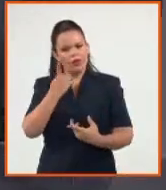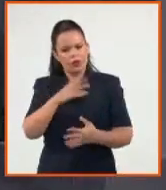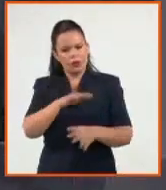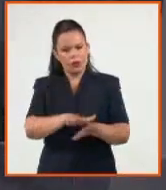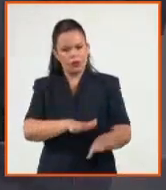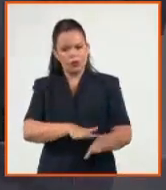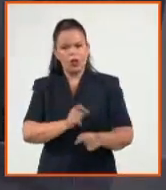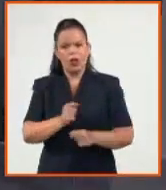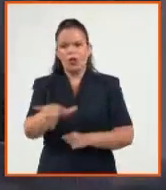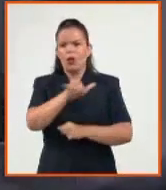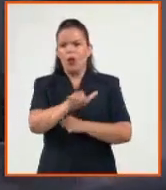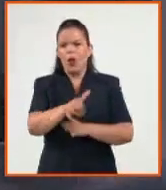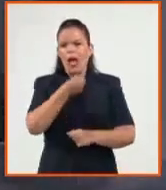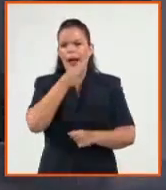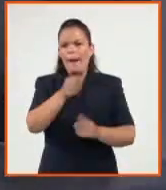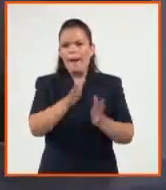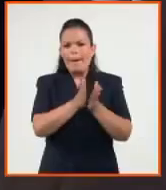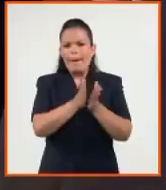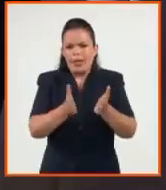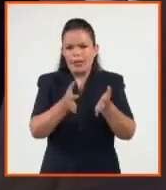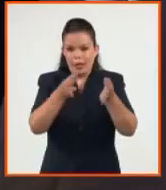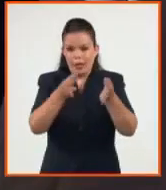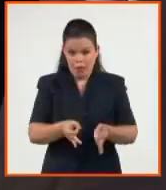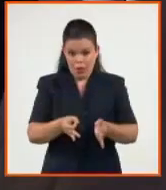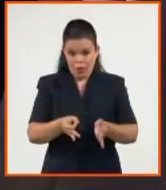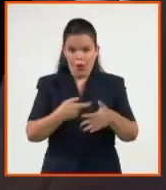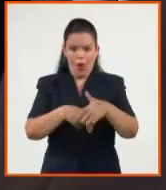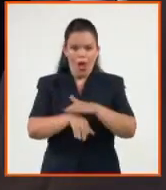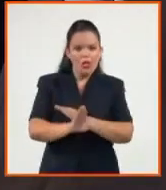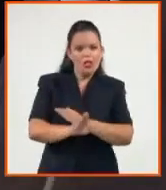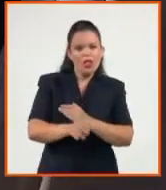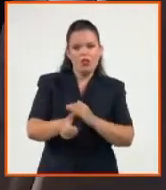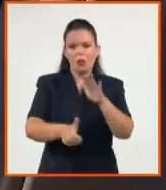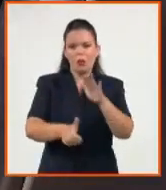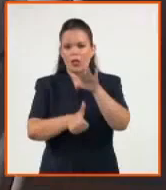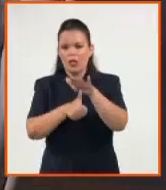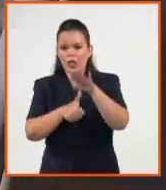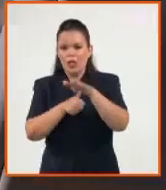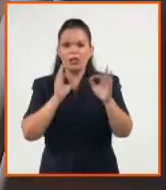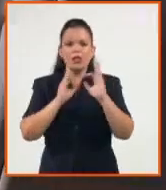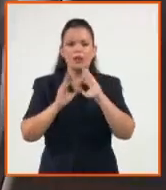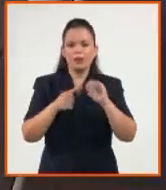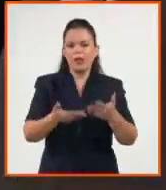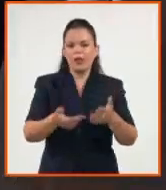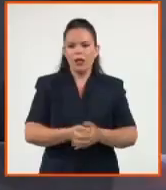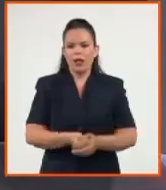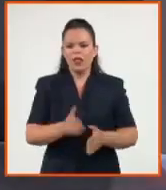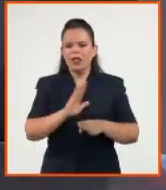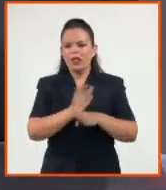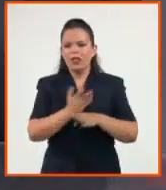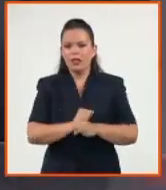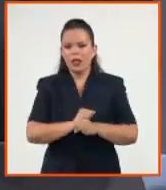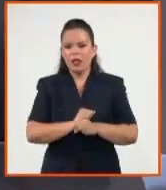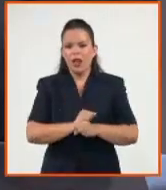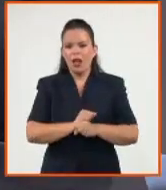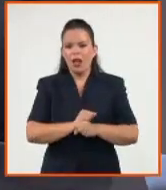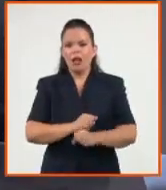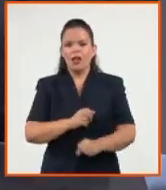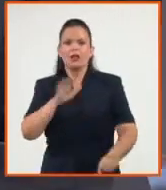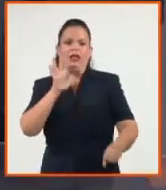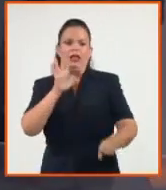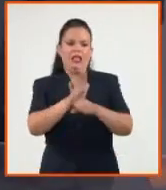de prensa, al sitio de la presidencia, etc. Bueno, pretende congestionar los canales de comunicación y colapsar las capacidades de